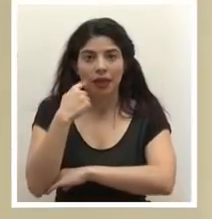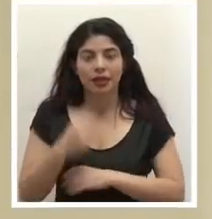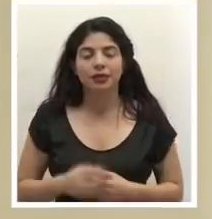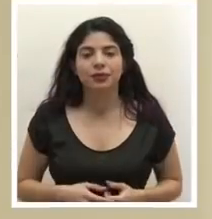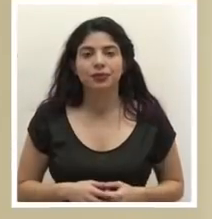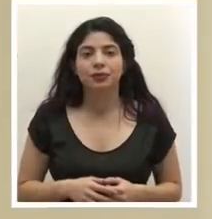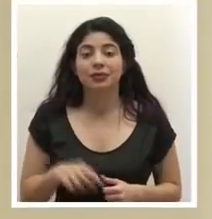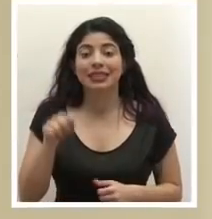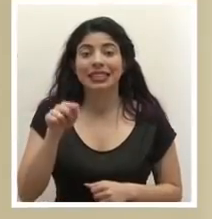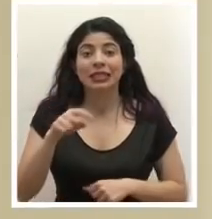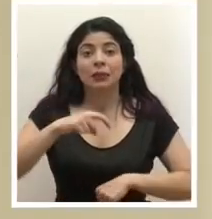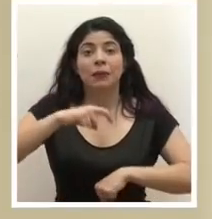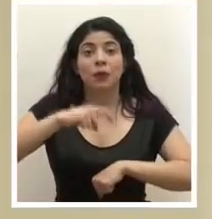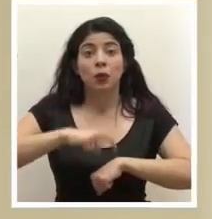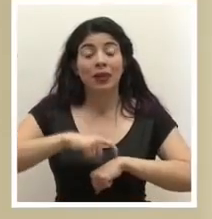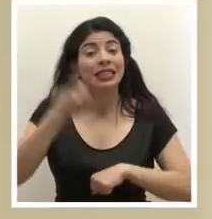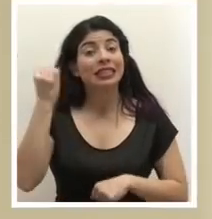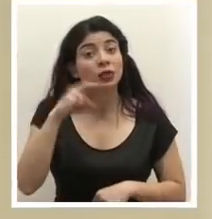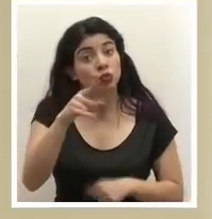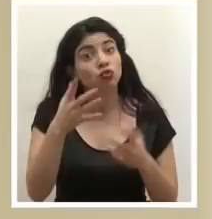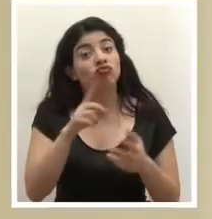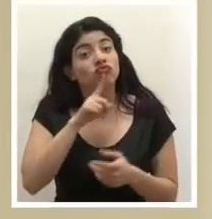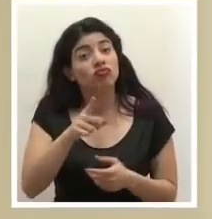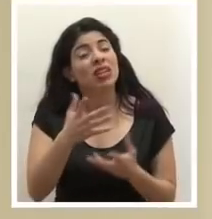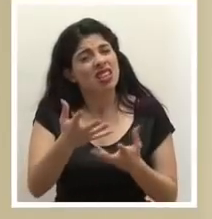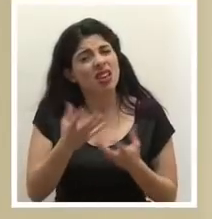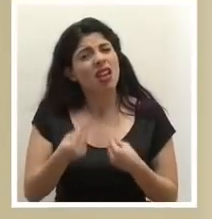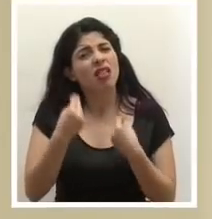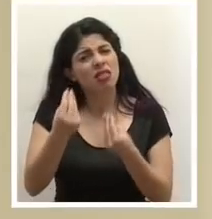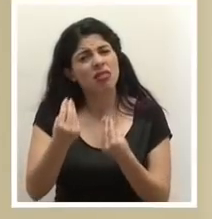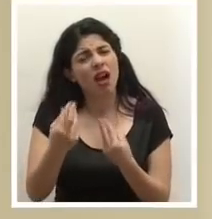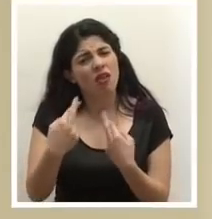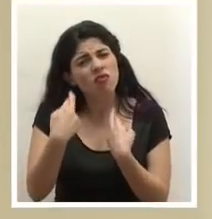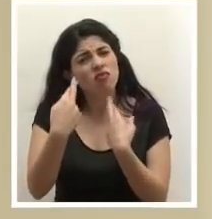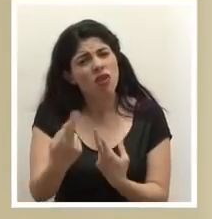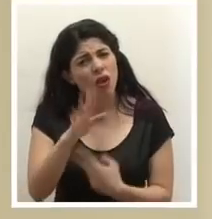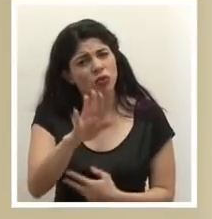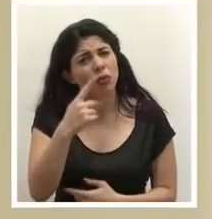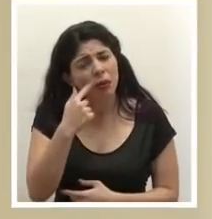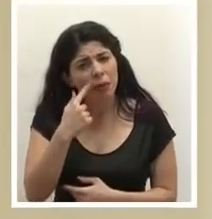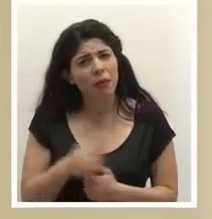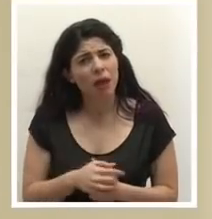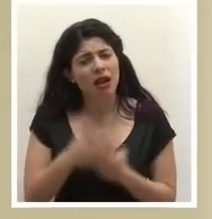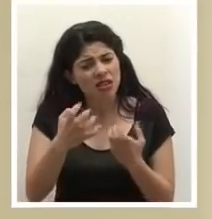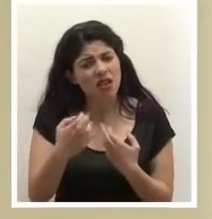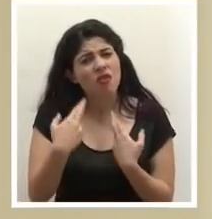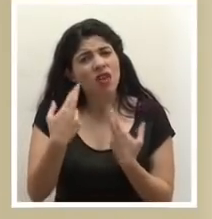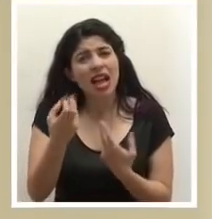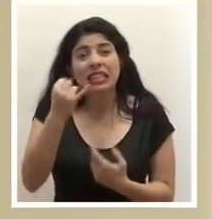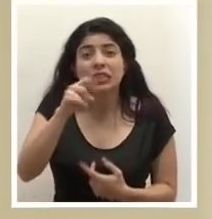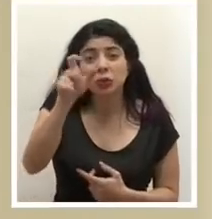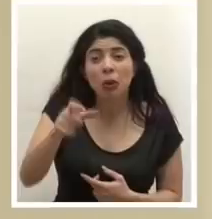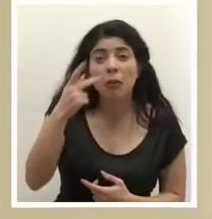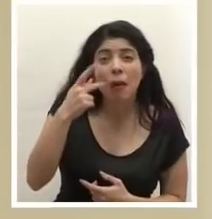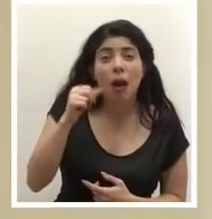es el momento, si ustedes quieren de verdad hacerle un regalo a su papá, especialmente con factores de riesgo,